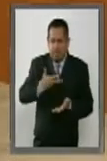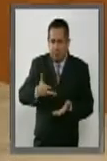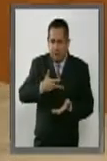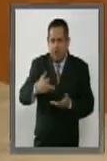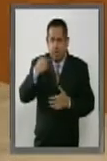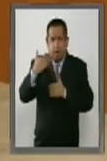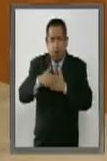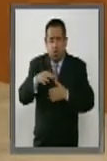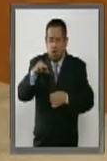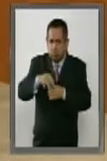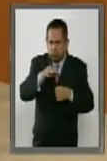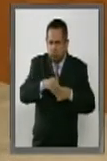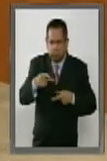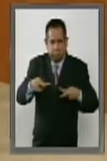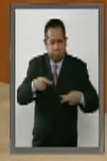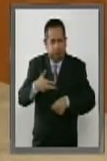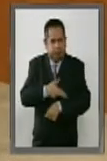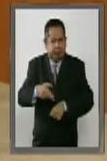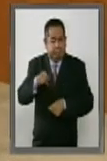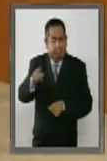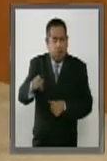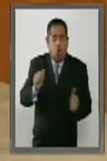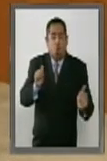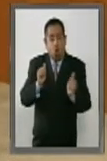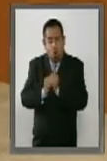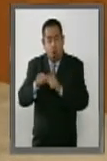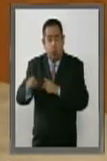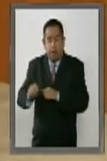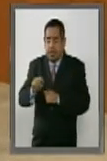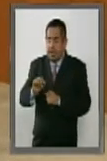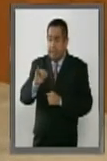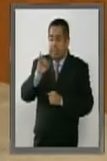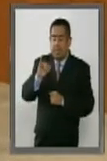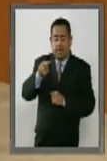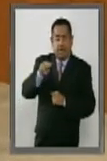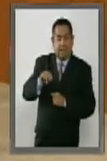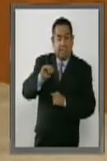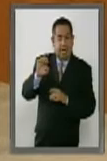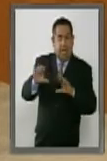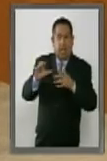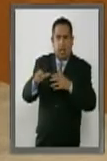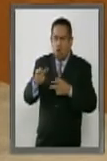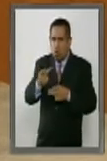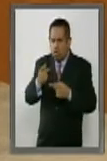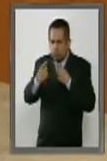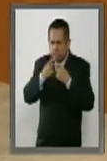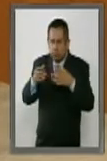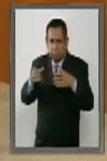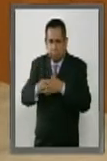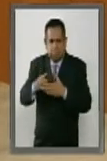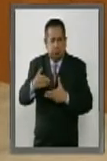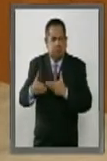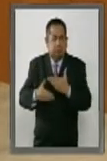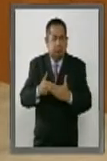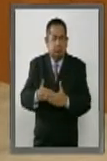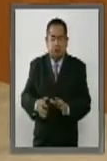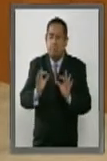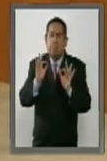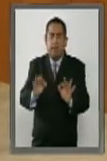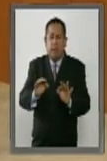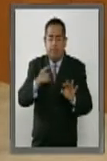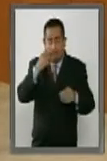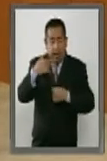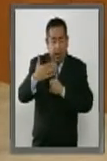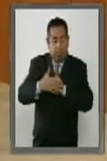y que en coordinación con el Instituto Nacional Electoral pueden llevar a buen término las